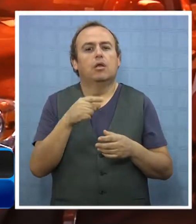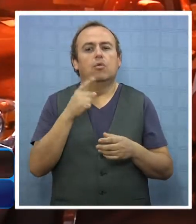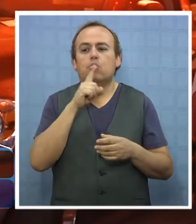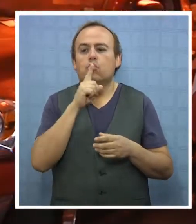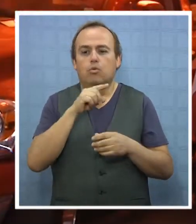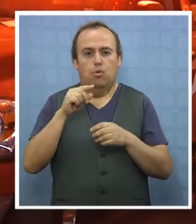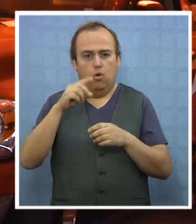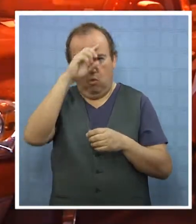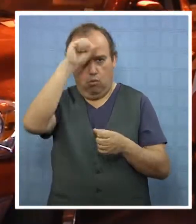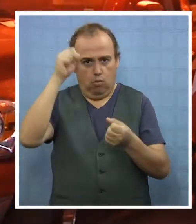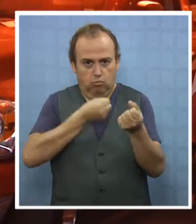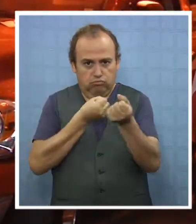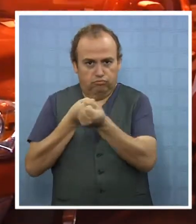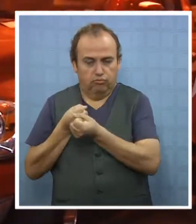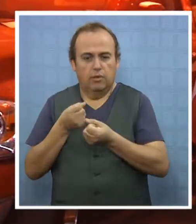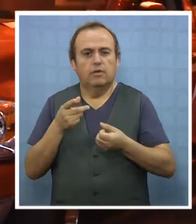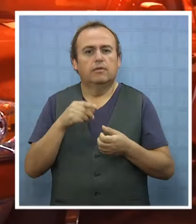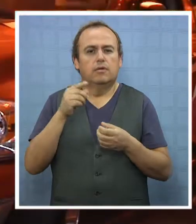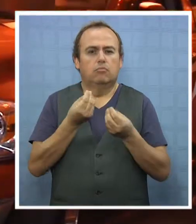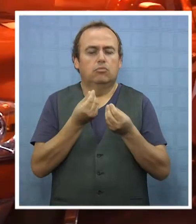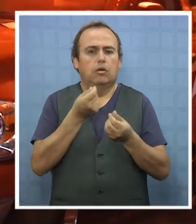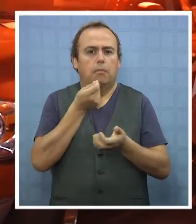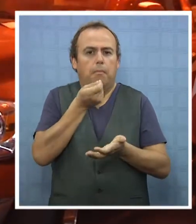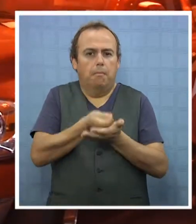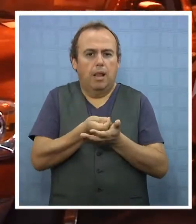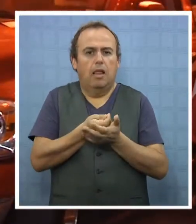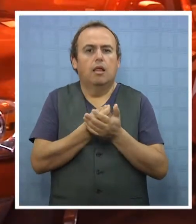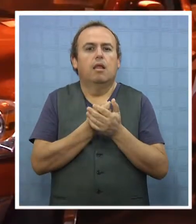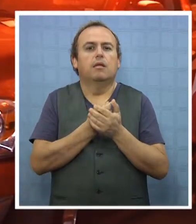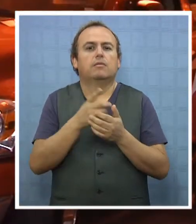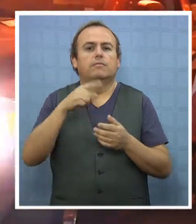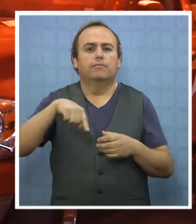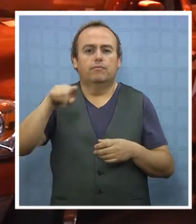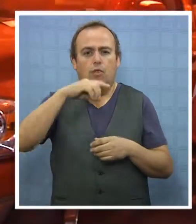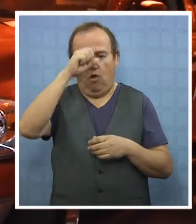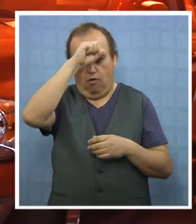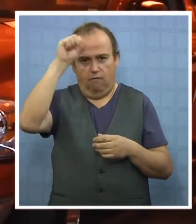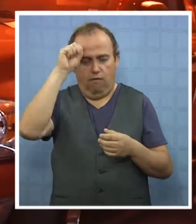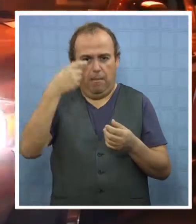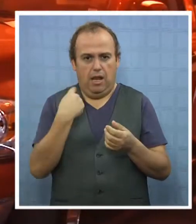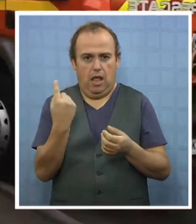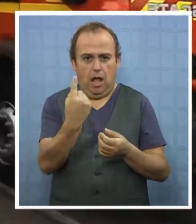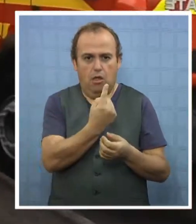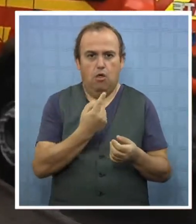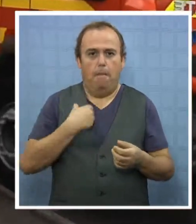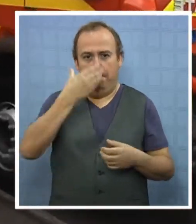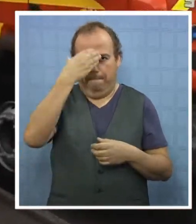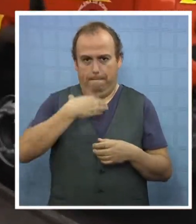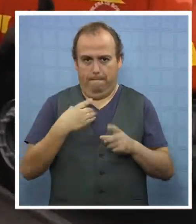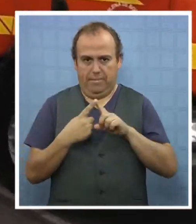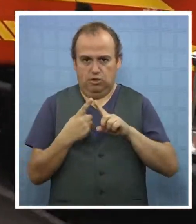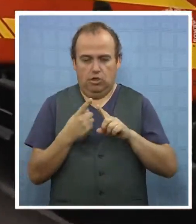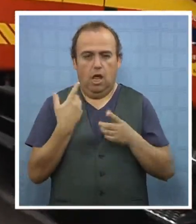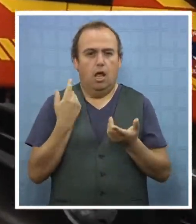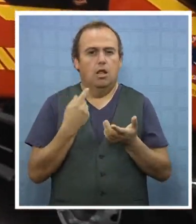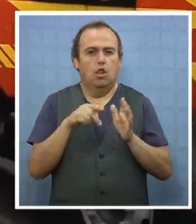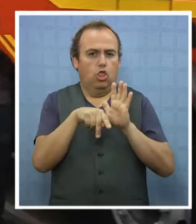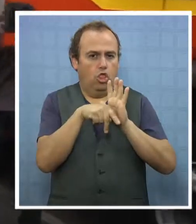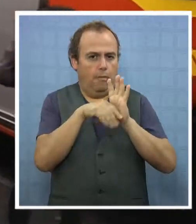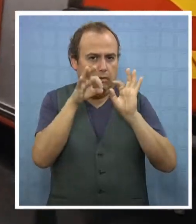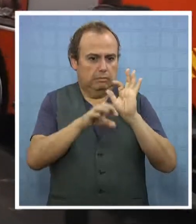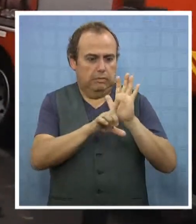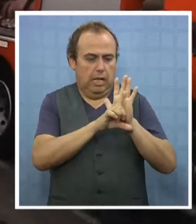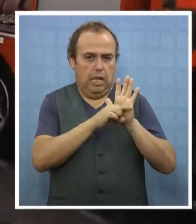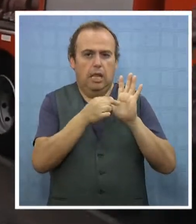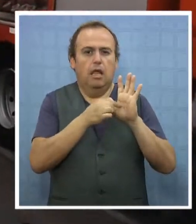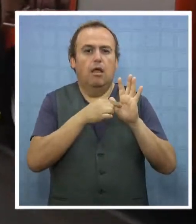Bomberos. Pero también hemos invertido bastante lo que es equipamiento para los bomberos, como equipo de protección personal, normado. ¿Qué significa normado?